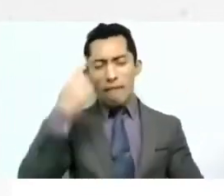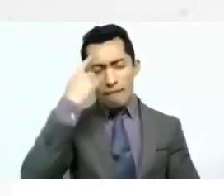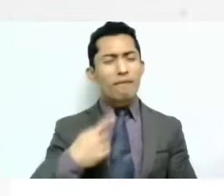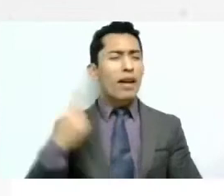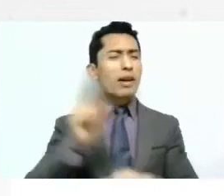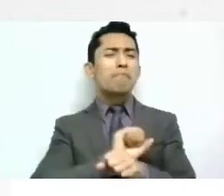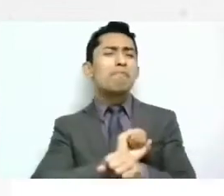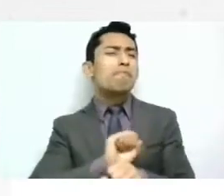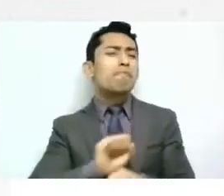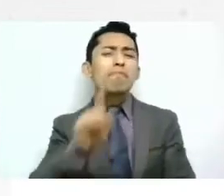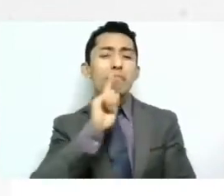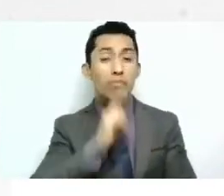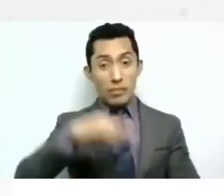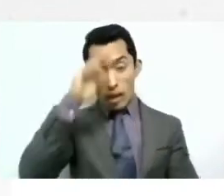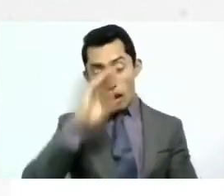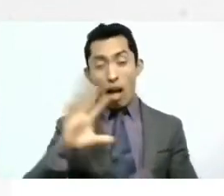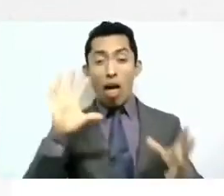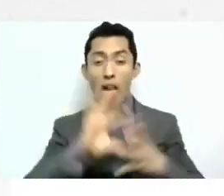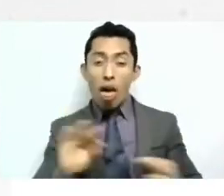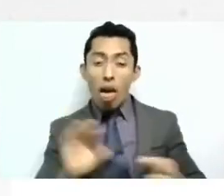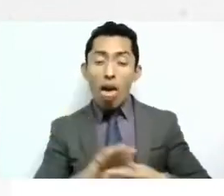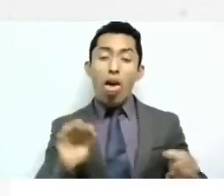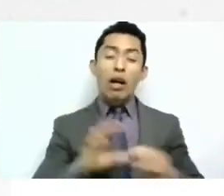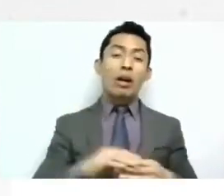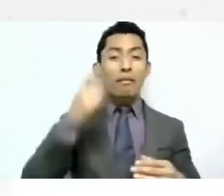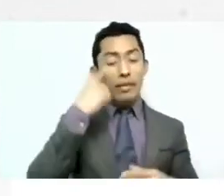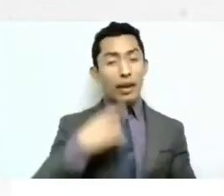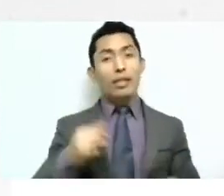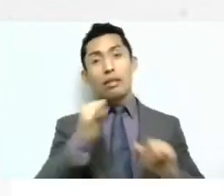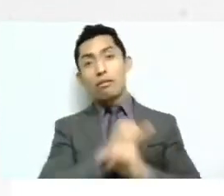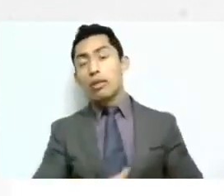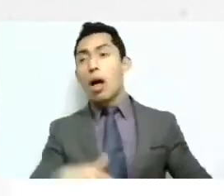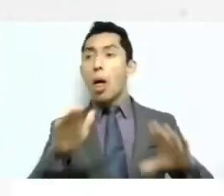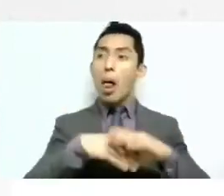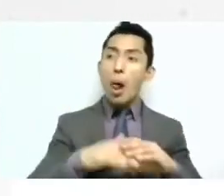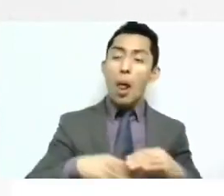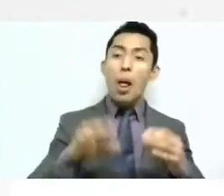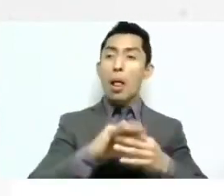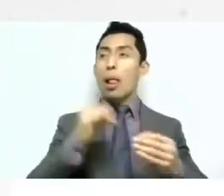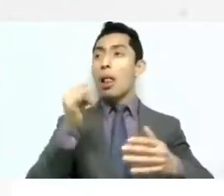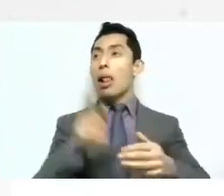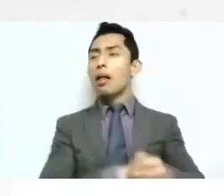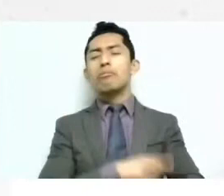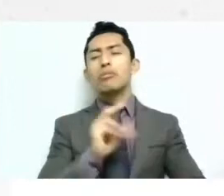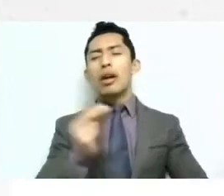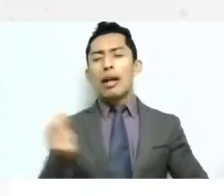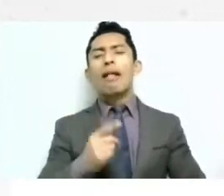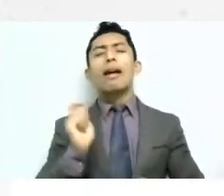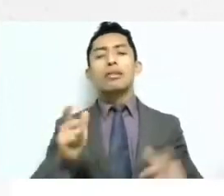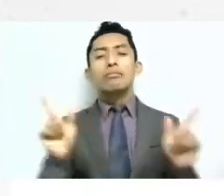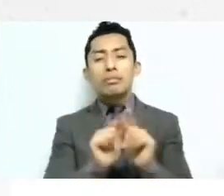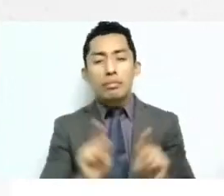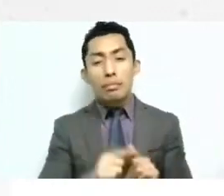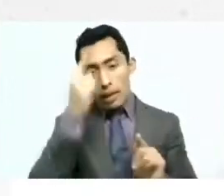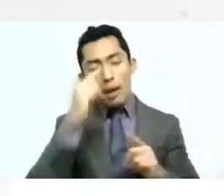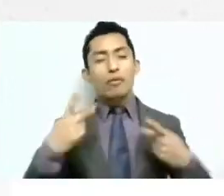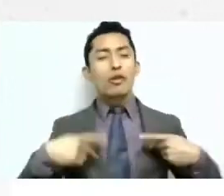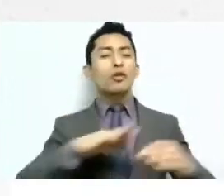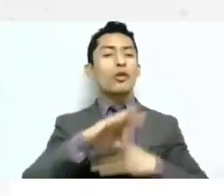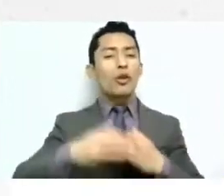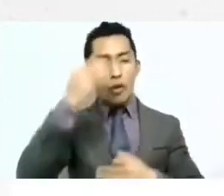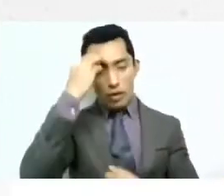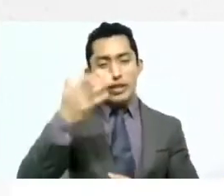tanto papel tanto escrito tanto tanto esa es mi mi aportación no sé si